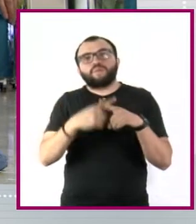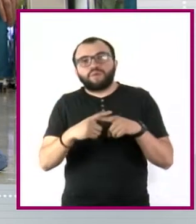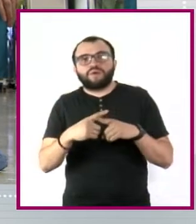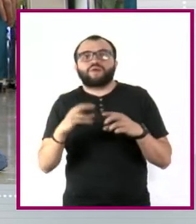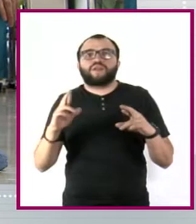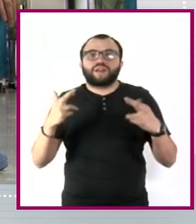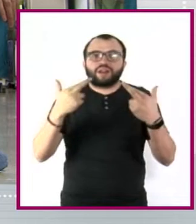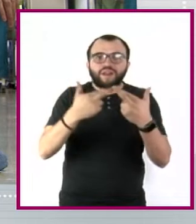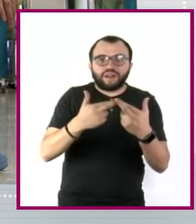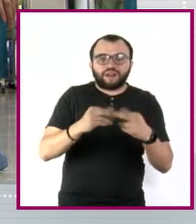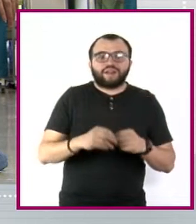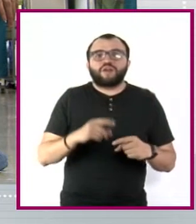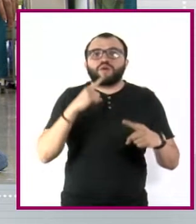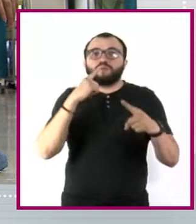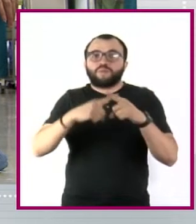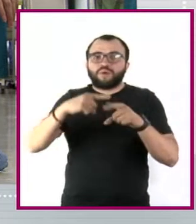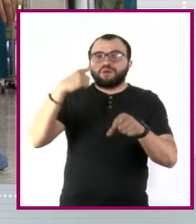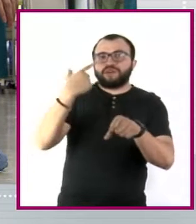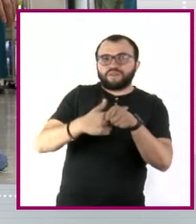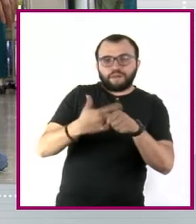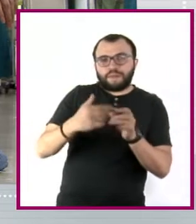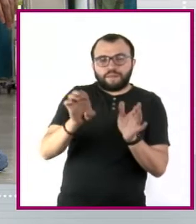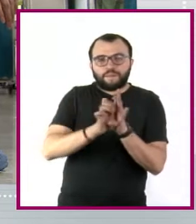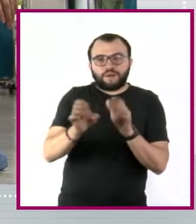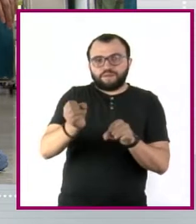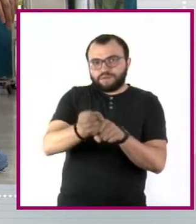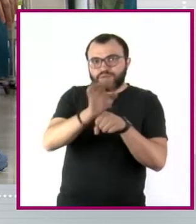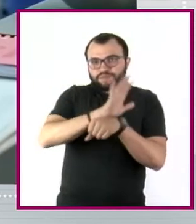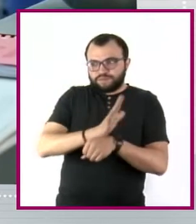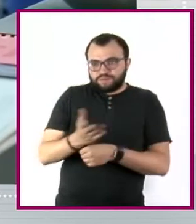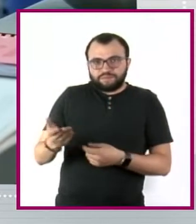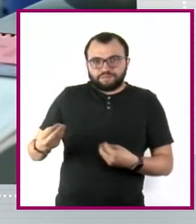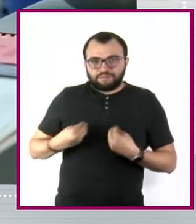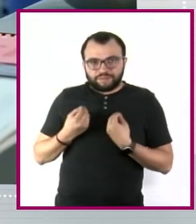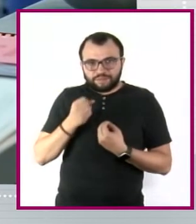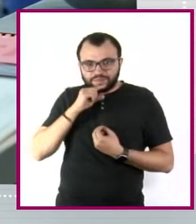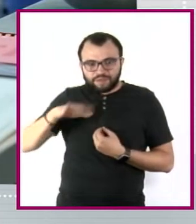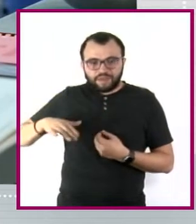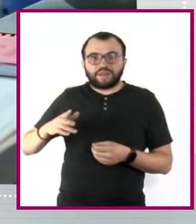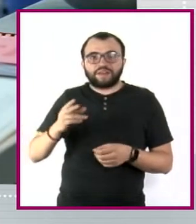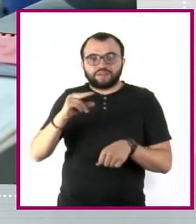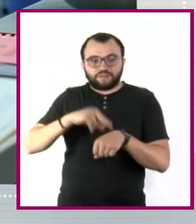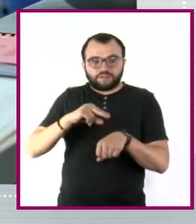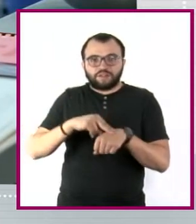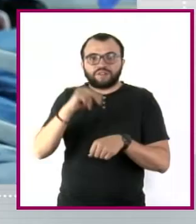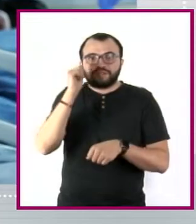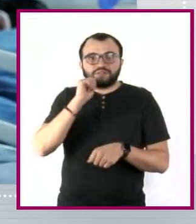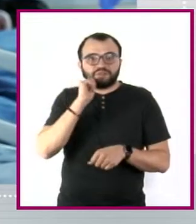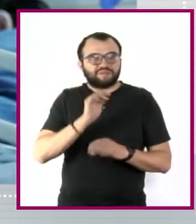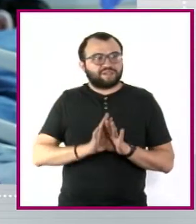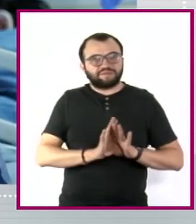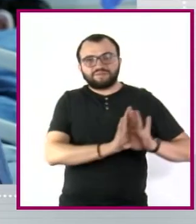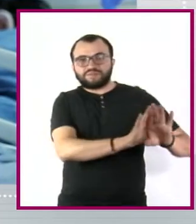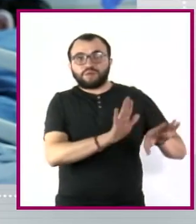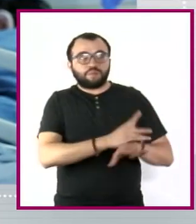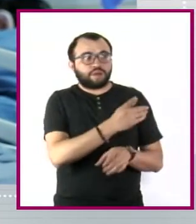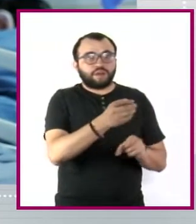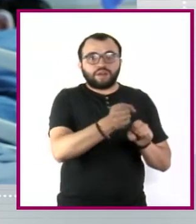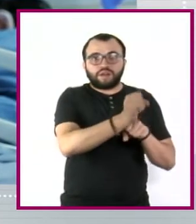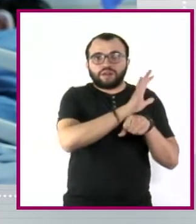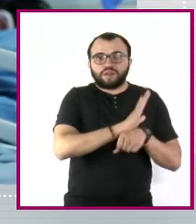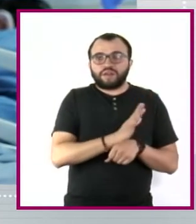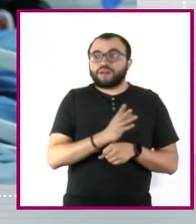enfermedad. Lo vivimos hace poco con el COVID-19 en donde médicos y enfermeras se les discriminaban para acceder a espacios